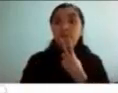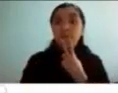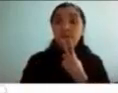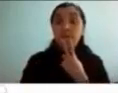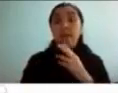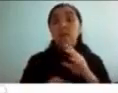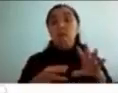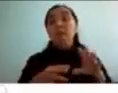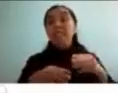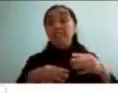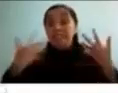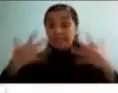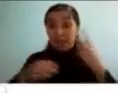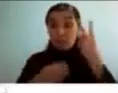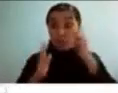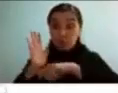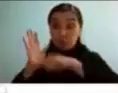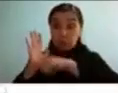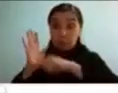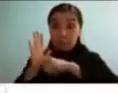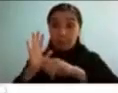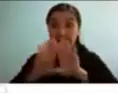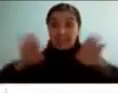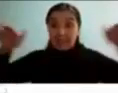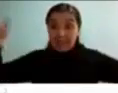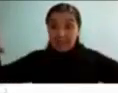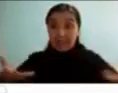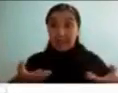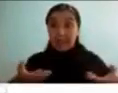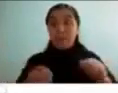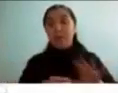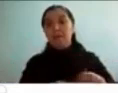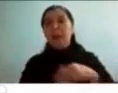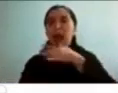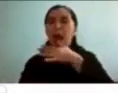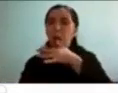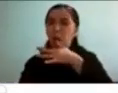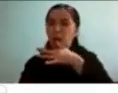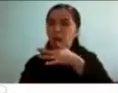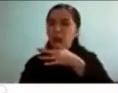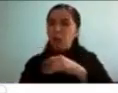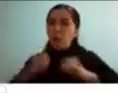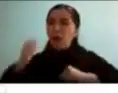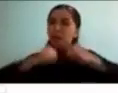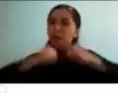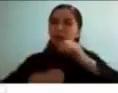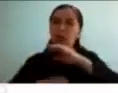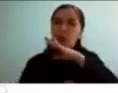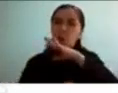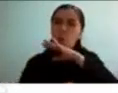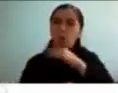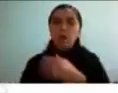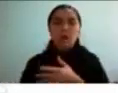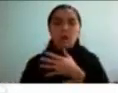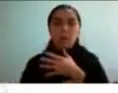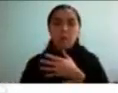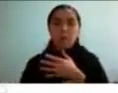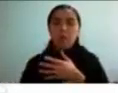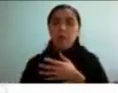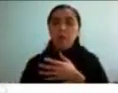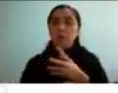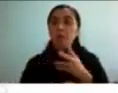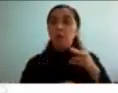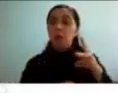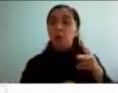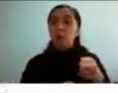cama llevaba dos meses me llaman de aguas no me acuerdo cuál es la compañía pero me llaman y me dicen que iban a cortar el agua